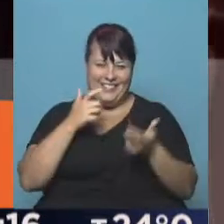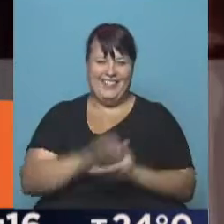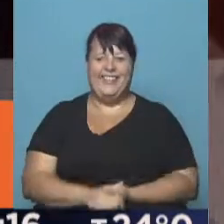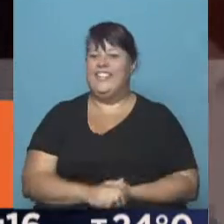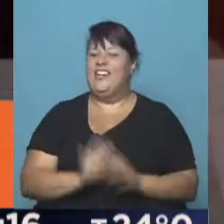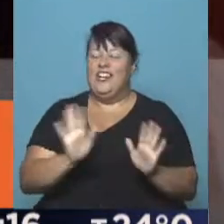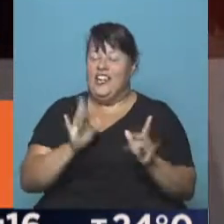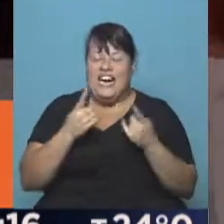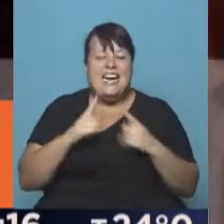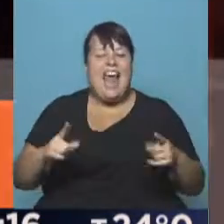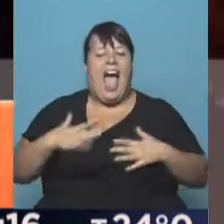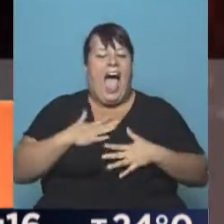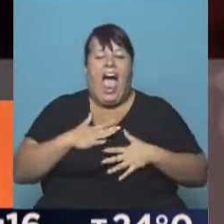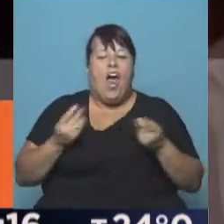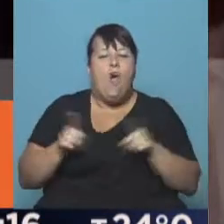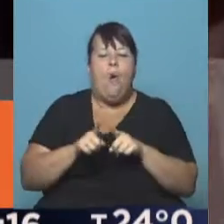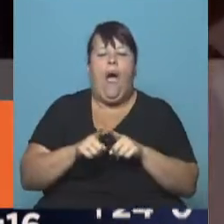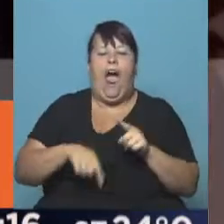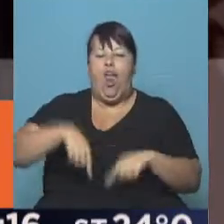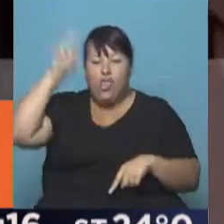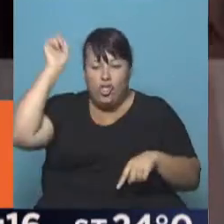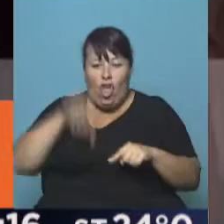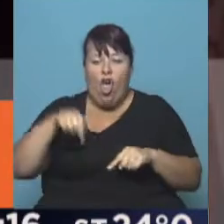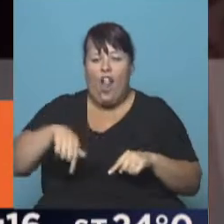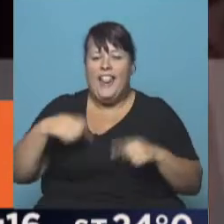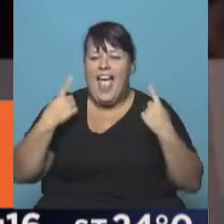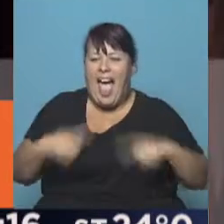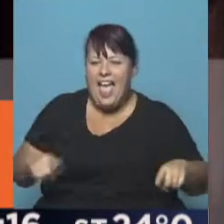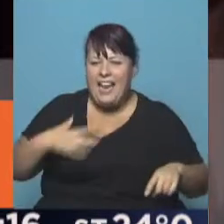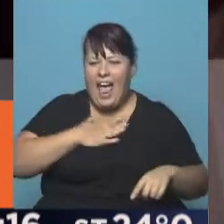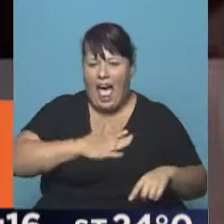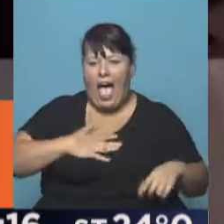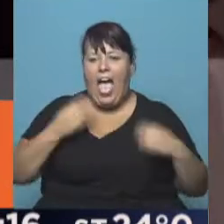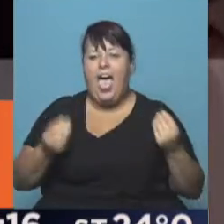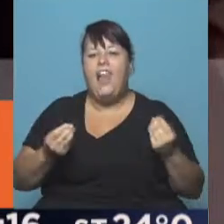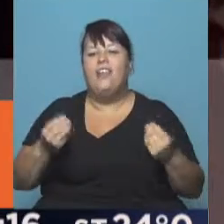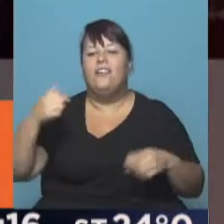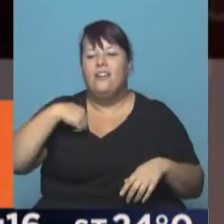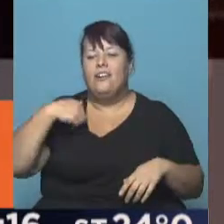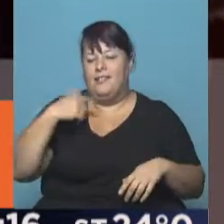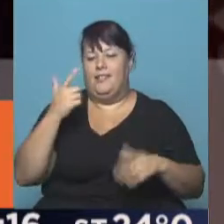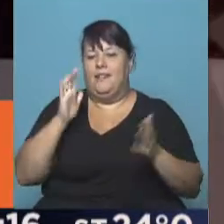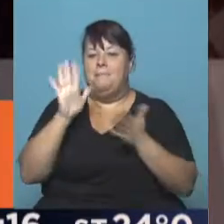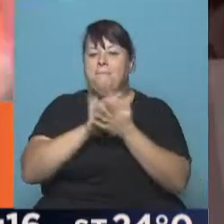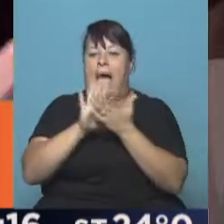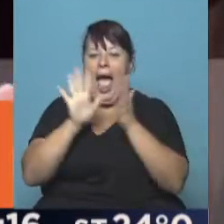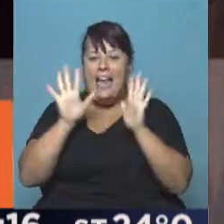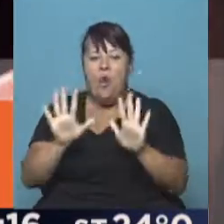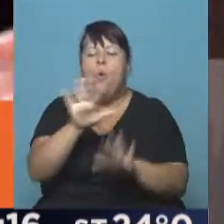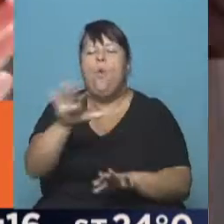No, no, es rarísimo, de verdad es rarísimo. Todo el día de hoy fue rarísimo, porque me tuve que poner las manos en un lugar